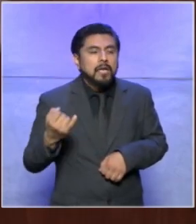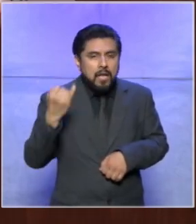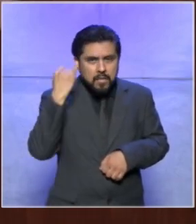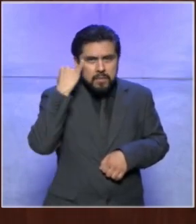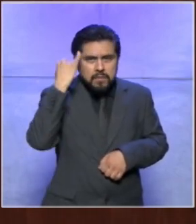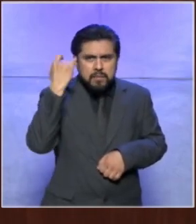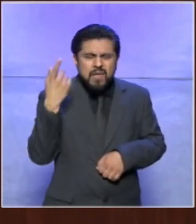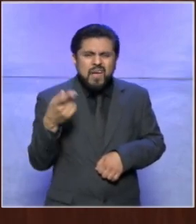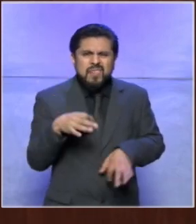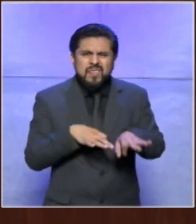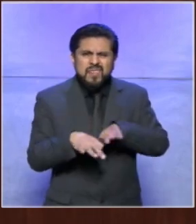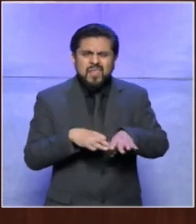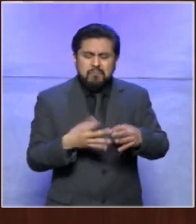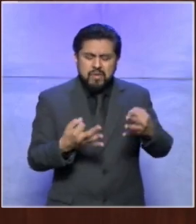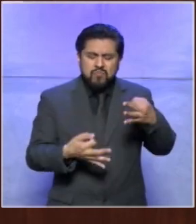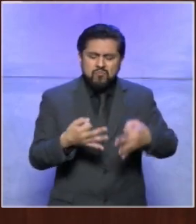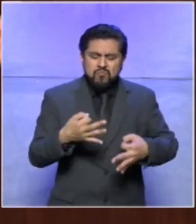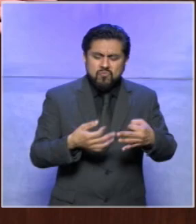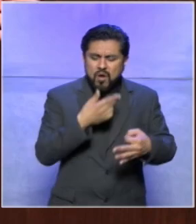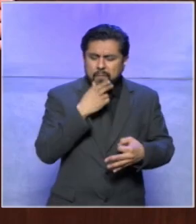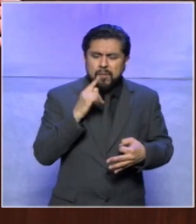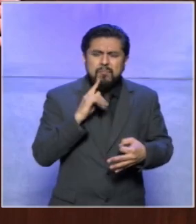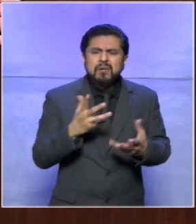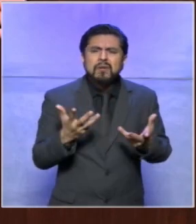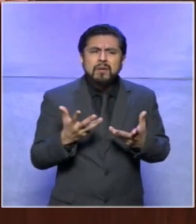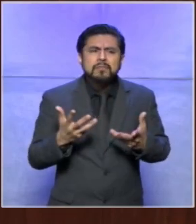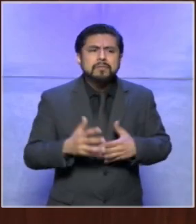idea de qué hace un magistrado o magistrada electoral